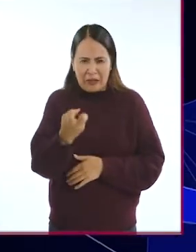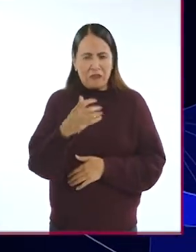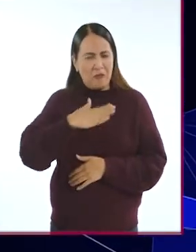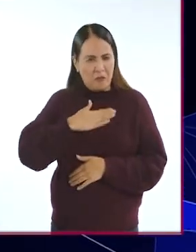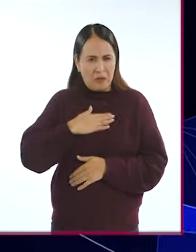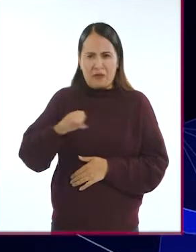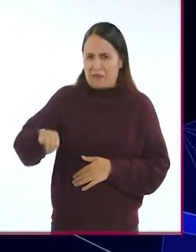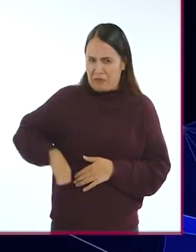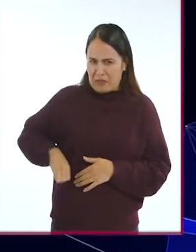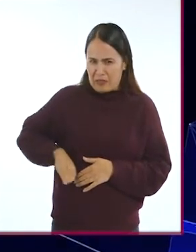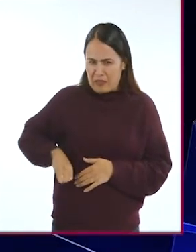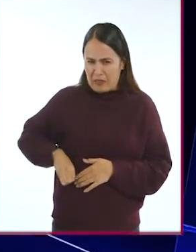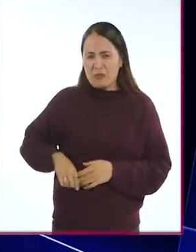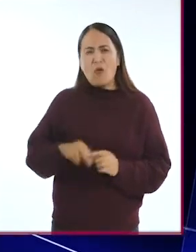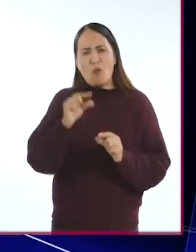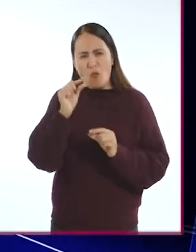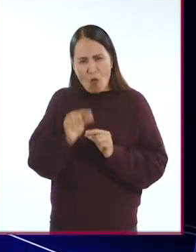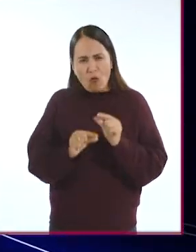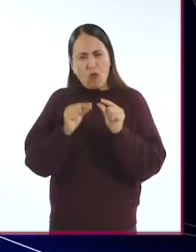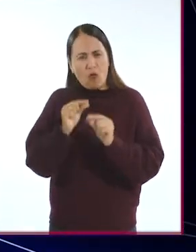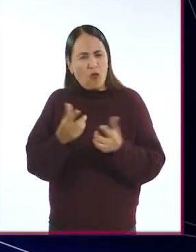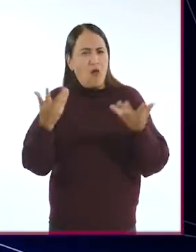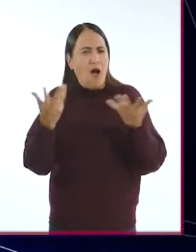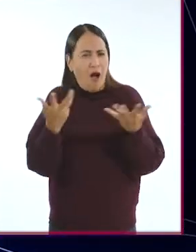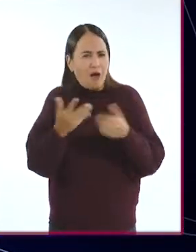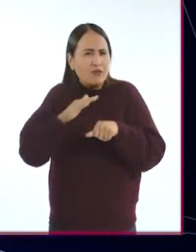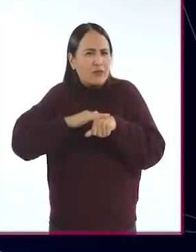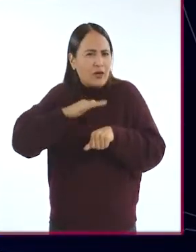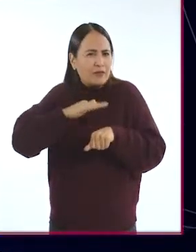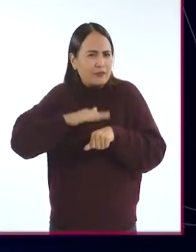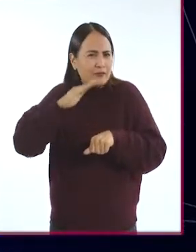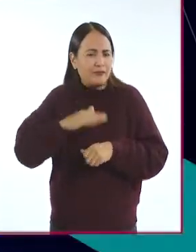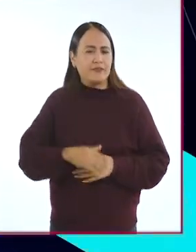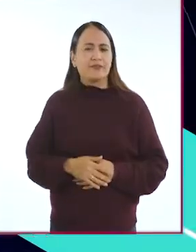interesado y poco a poco se me han ido desarrollando cada vez más.